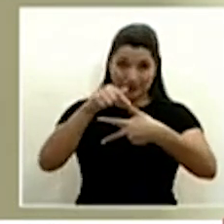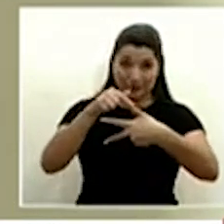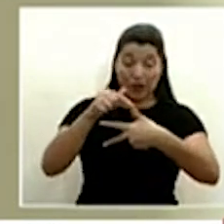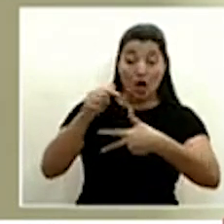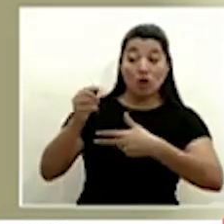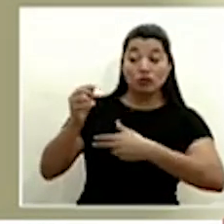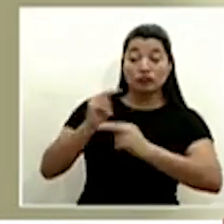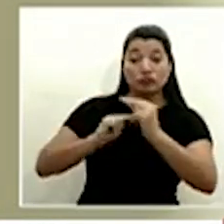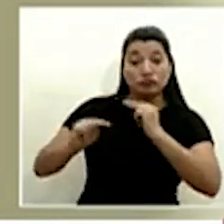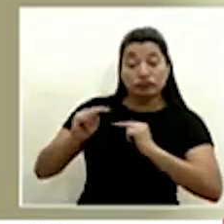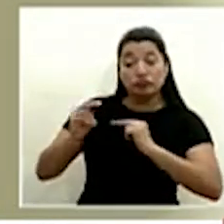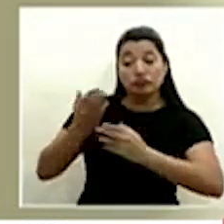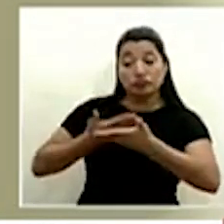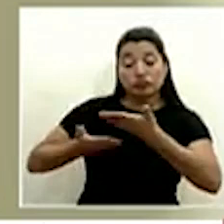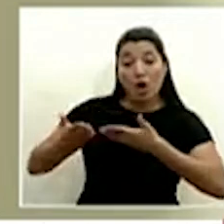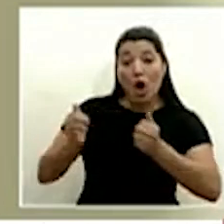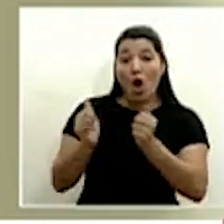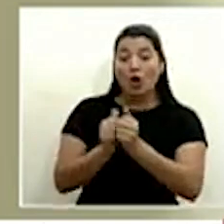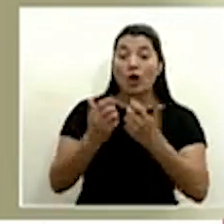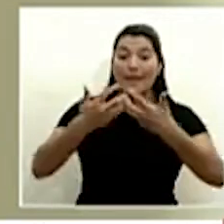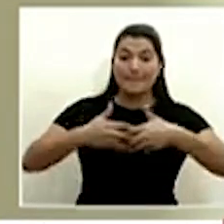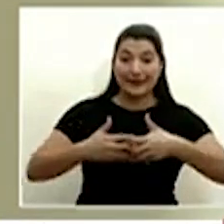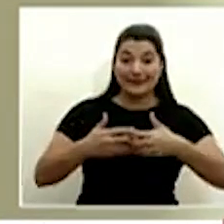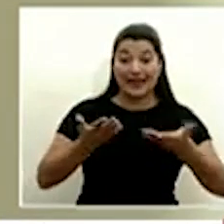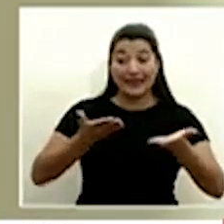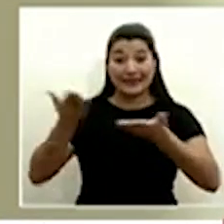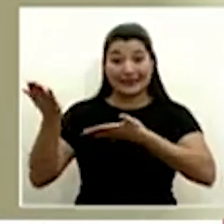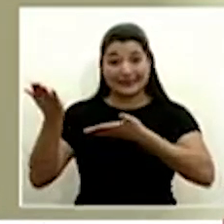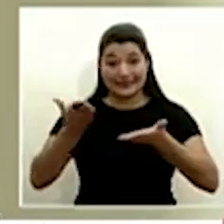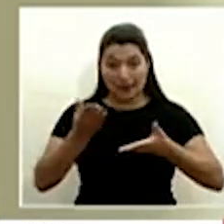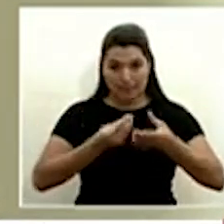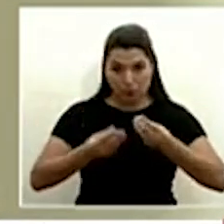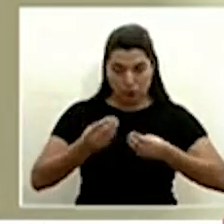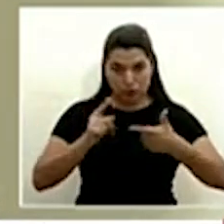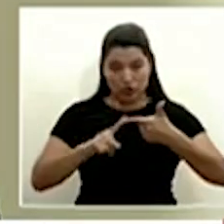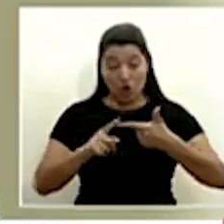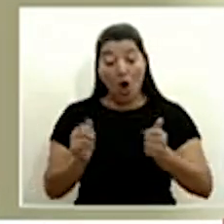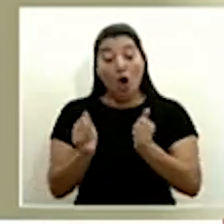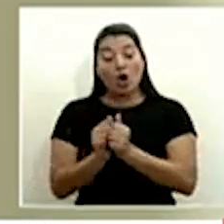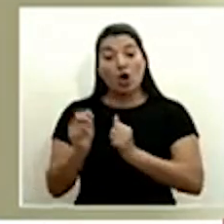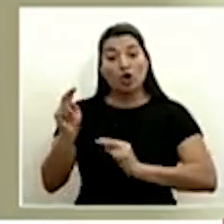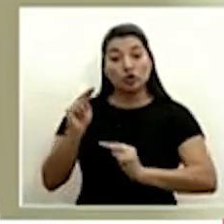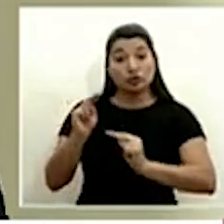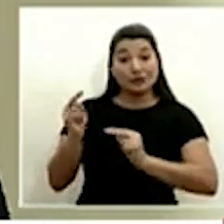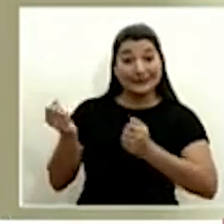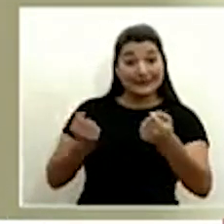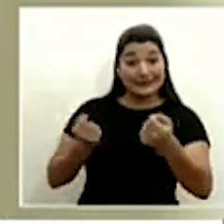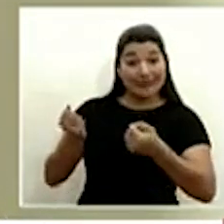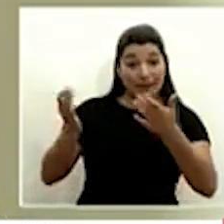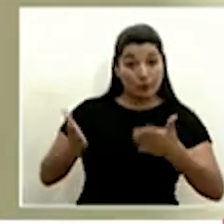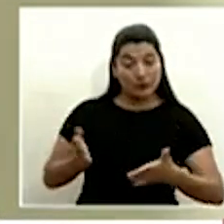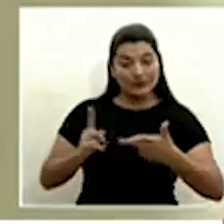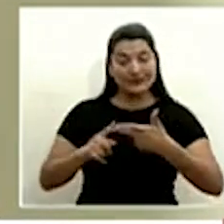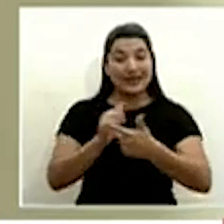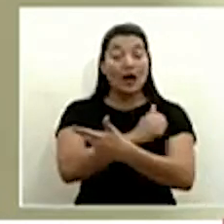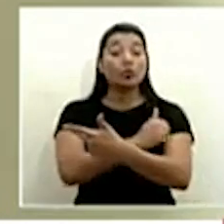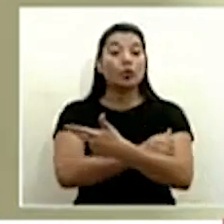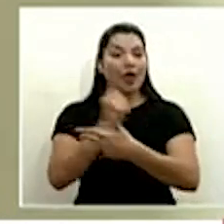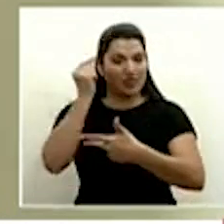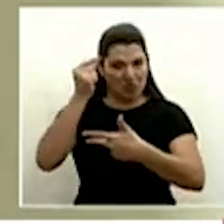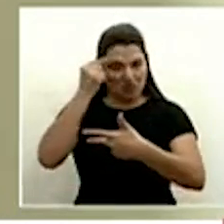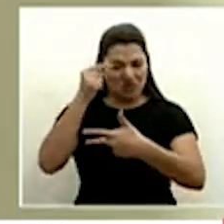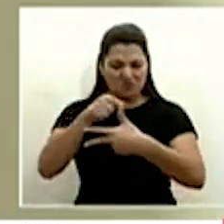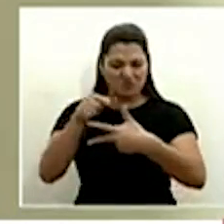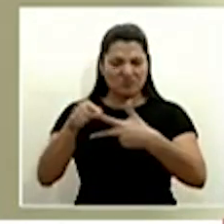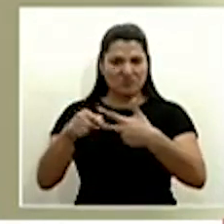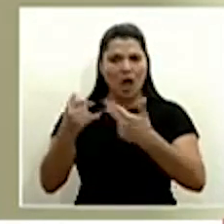importadores y exportadores con los sectores transportistas y también con las autoridades de gobierno pero además